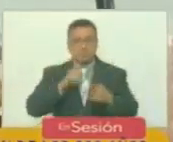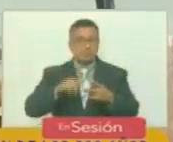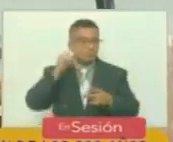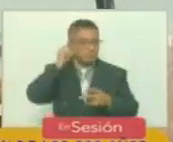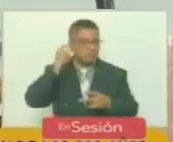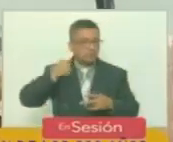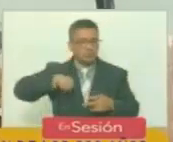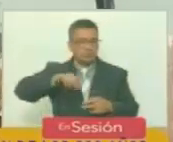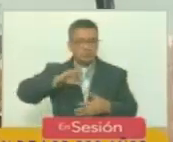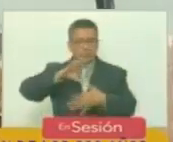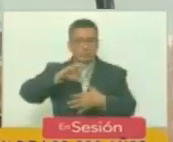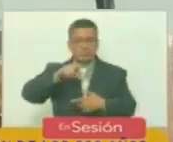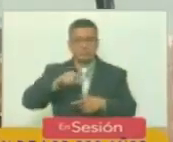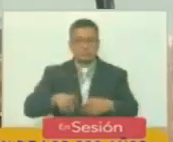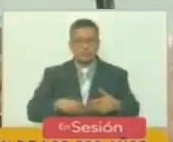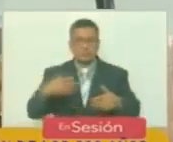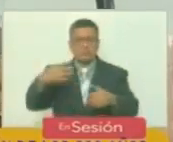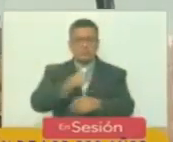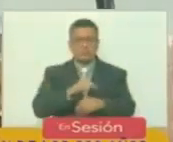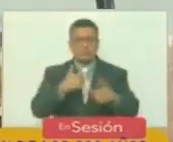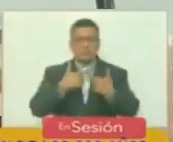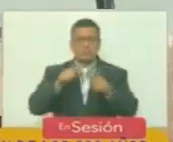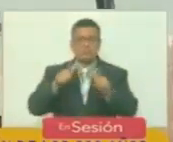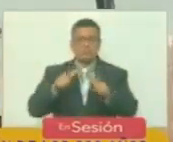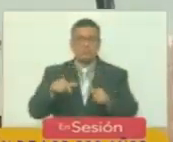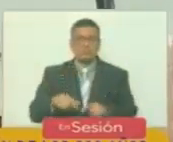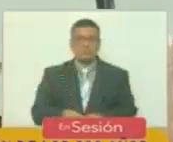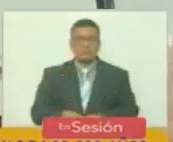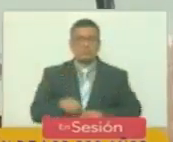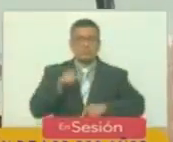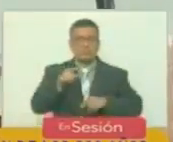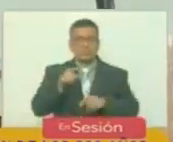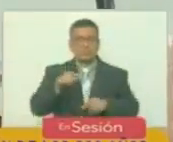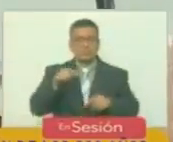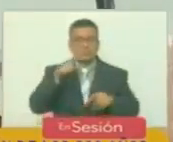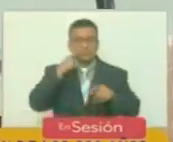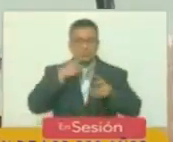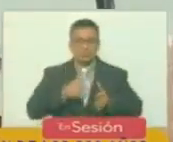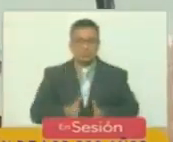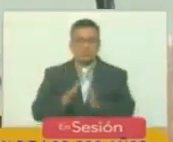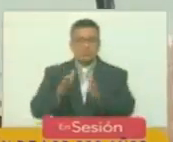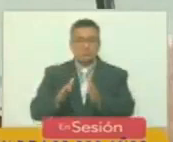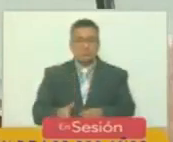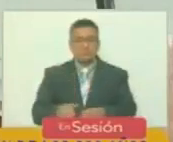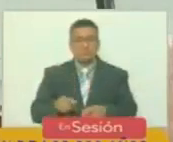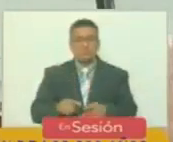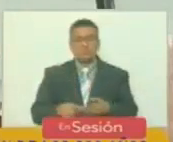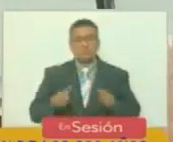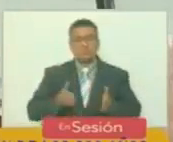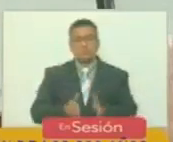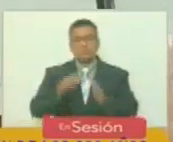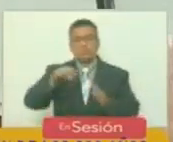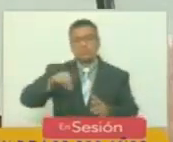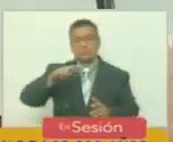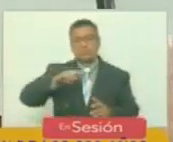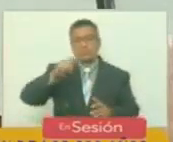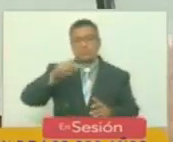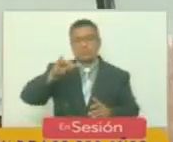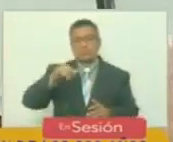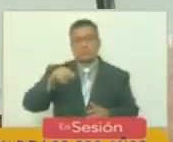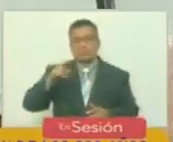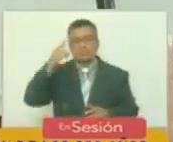nuestra América por lograr la libertad y uno de sus hijos hijos de Martí honró